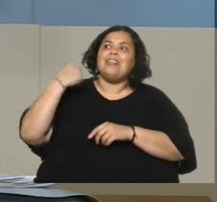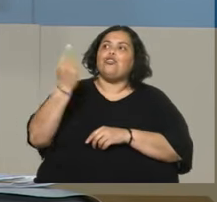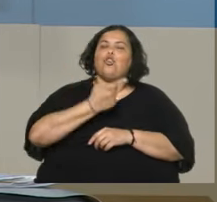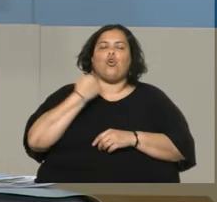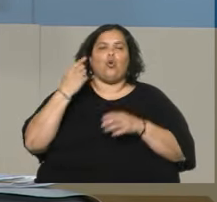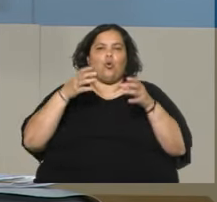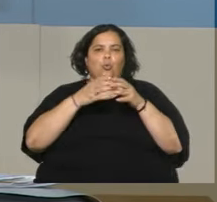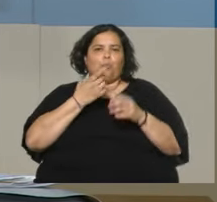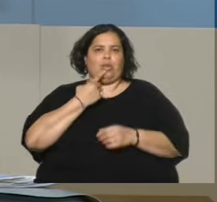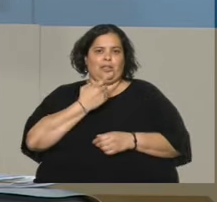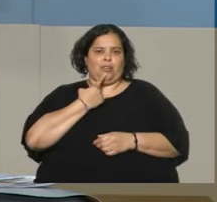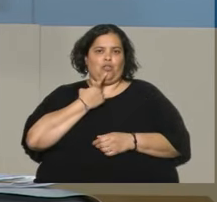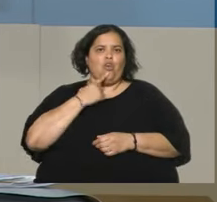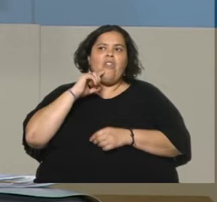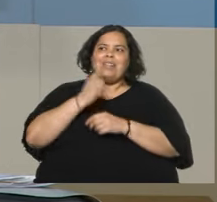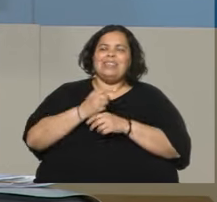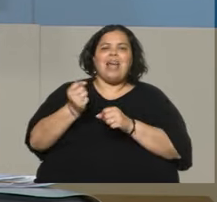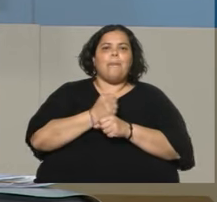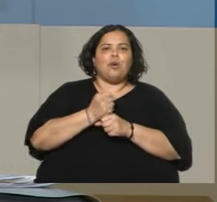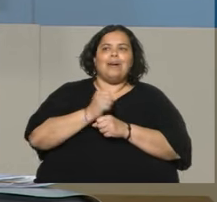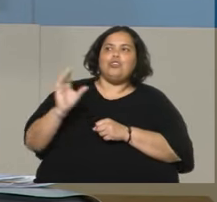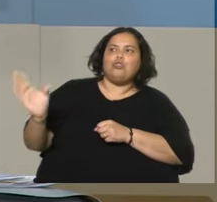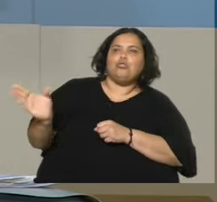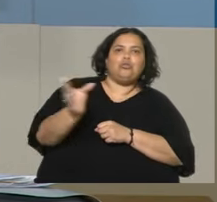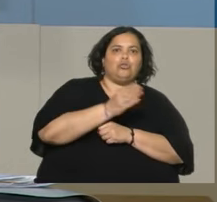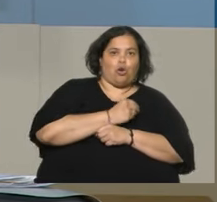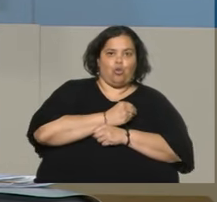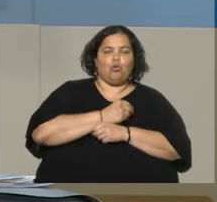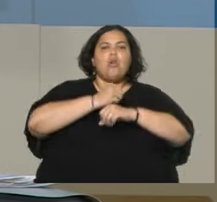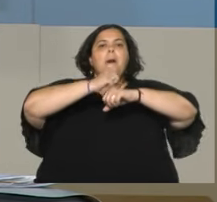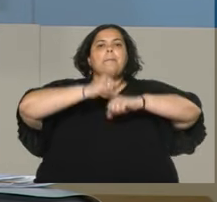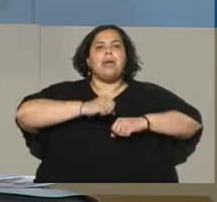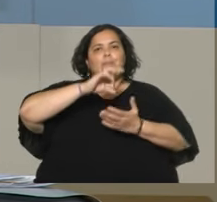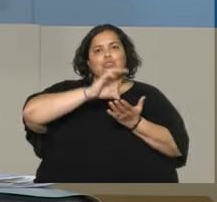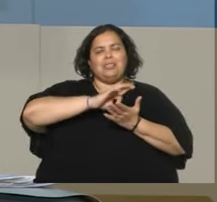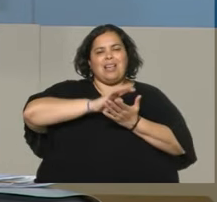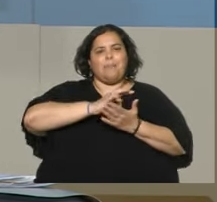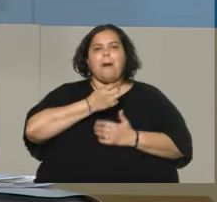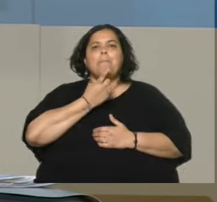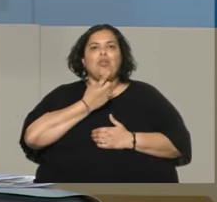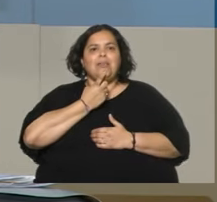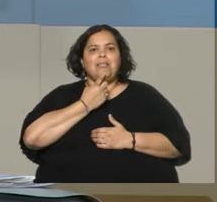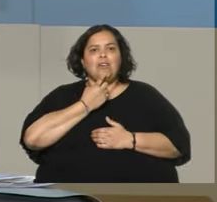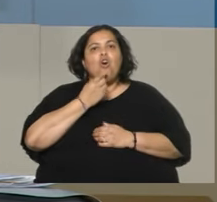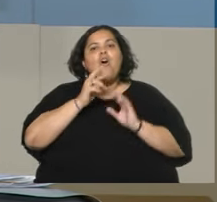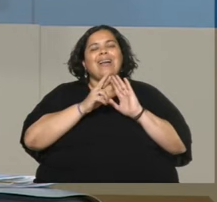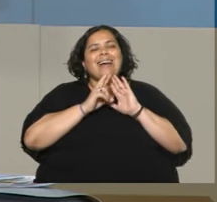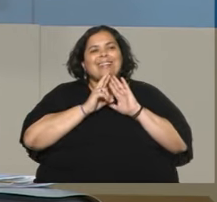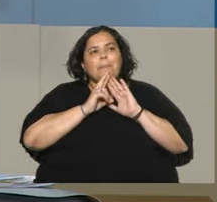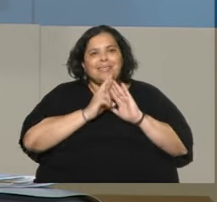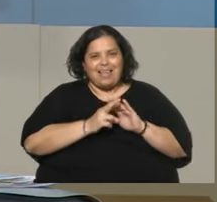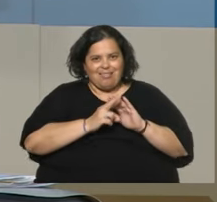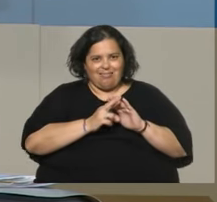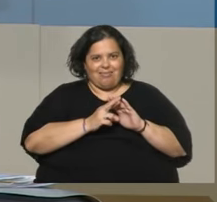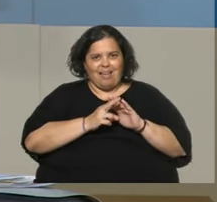de tener la aprobación de la mayoría del espectro político, de todos los integrantes del sistema político que representen con representatividad